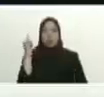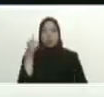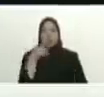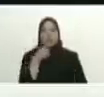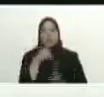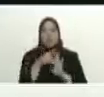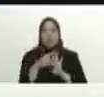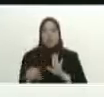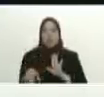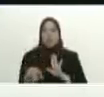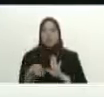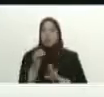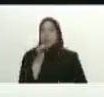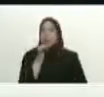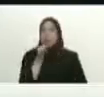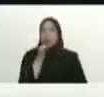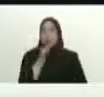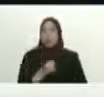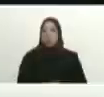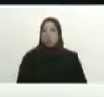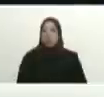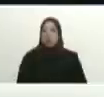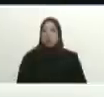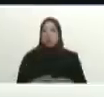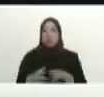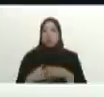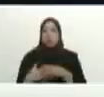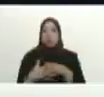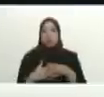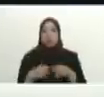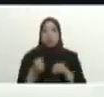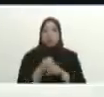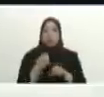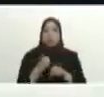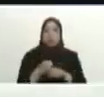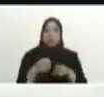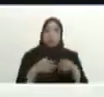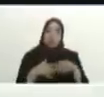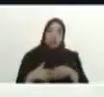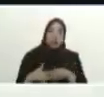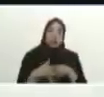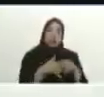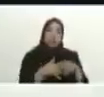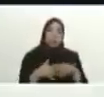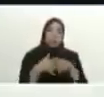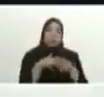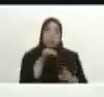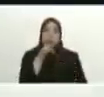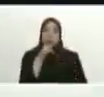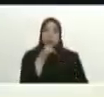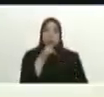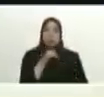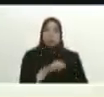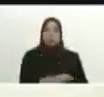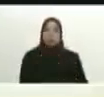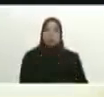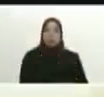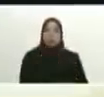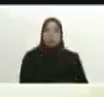derecha donde se impuso el neofascismo donde se pretendió